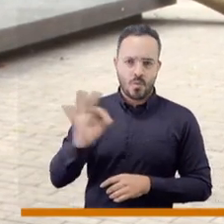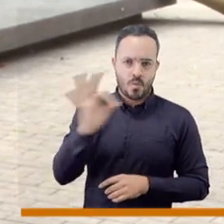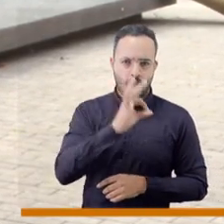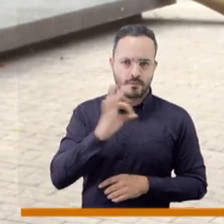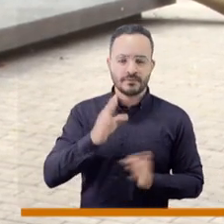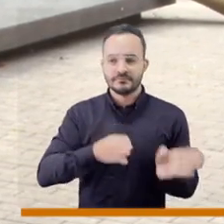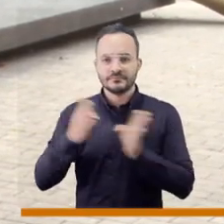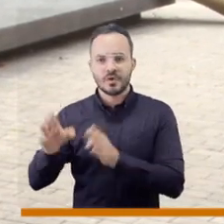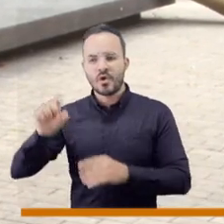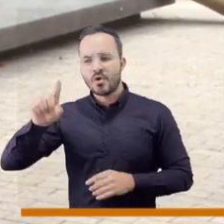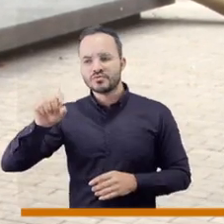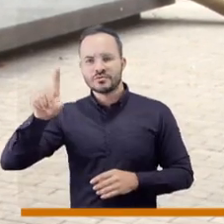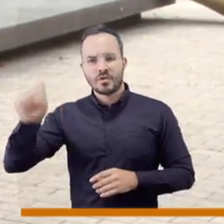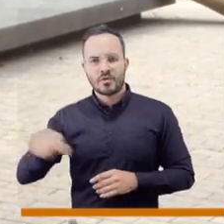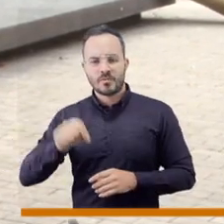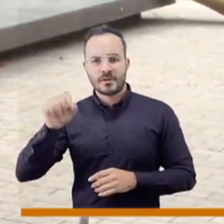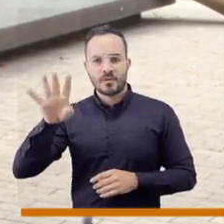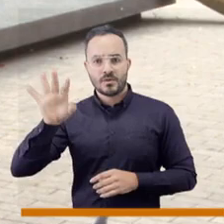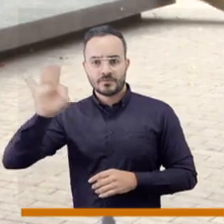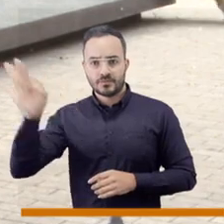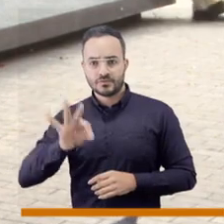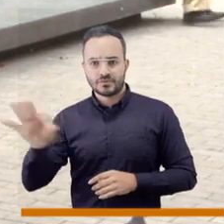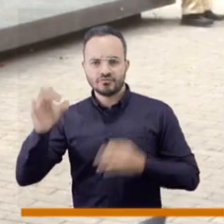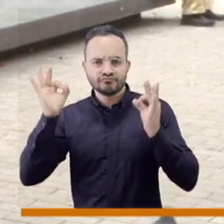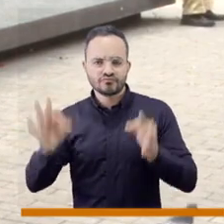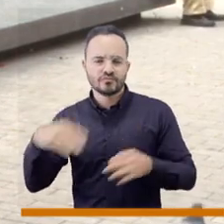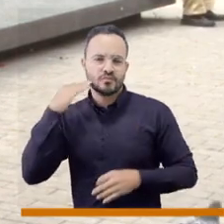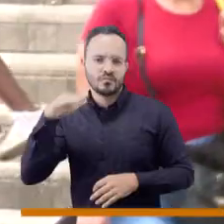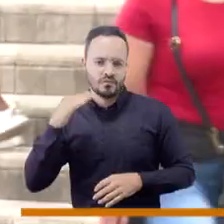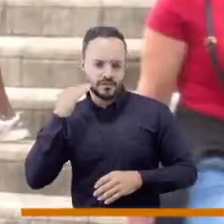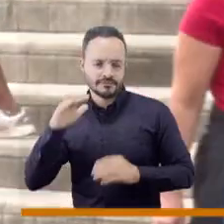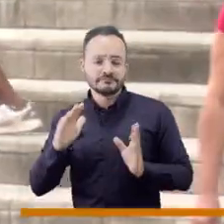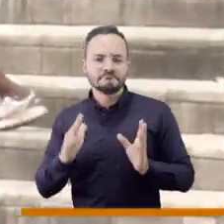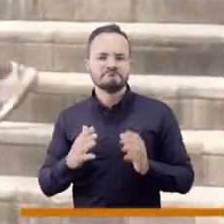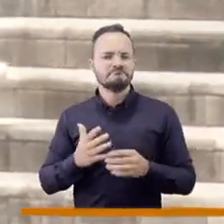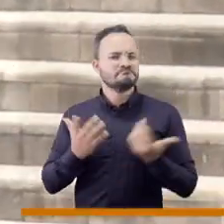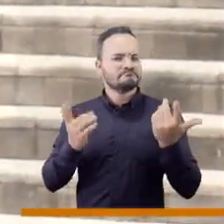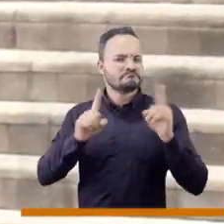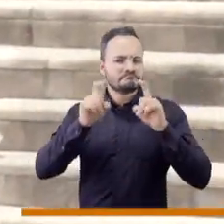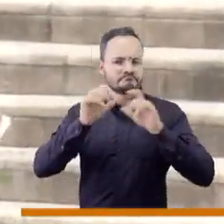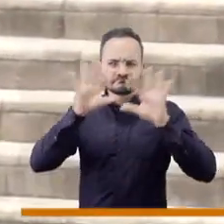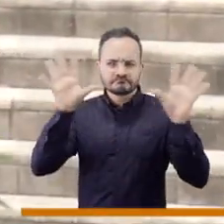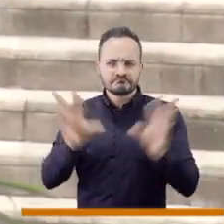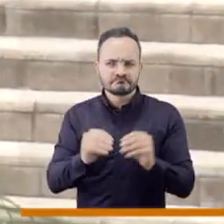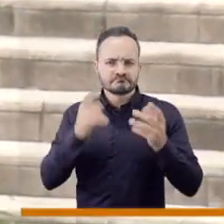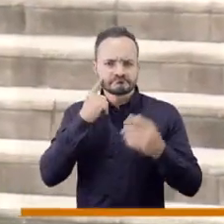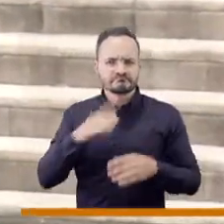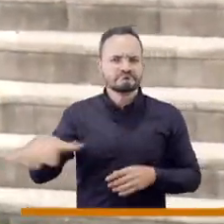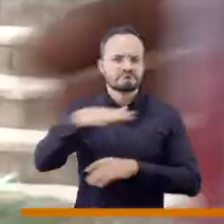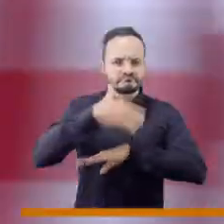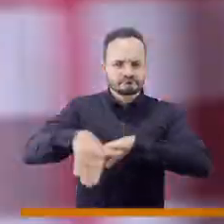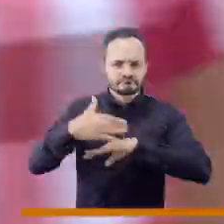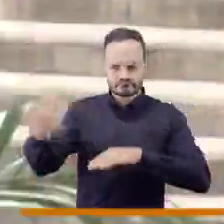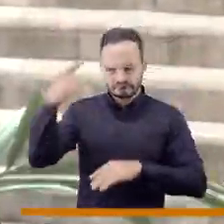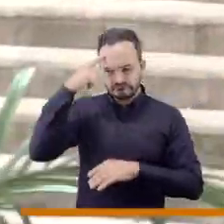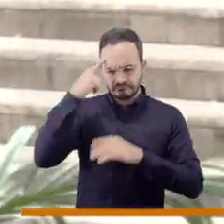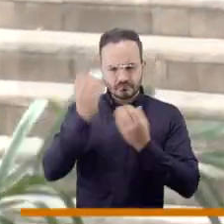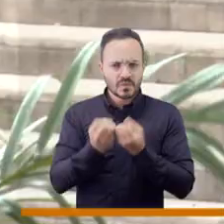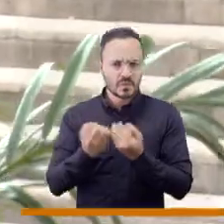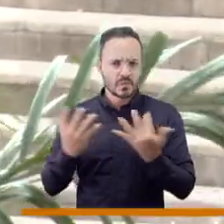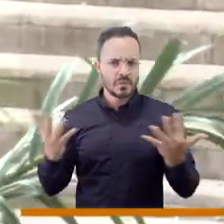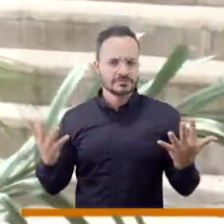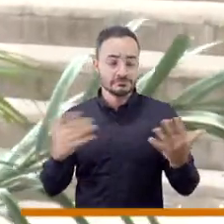calle, que el 87,6% son hombres, el 12,4% son mujeres, ¿cuántas personas realmente